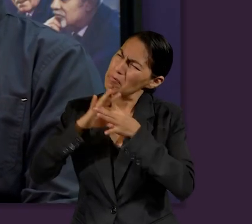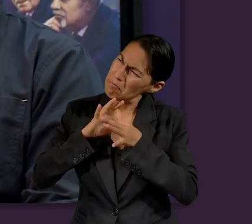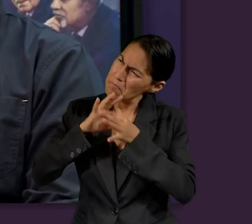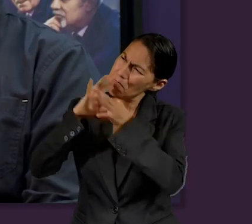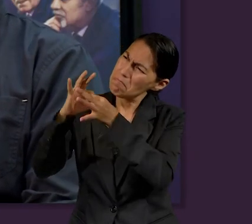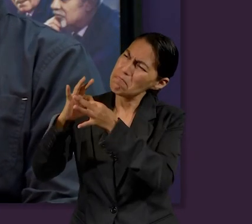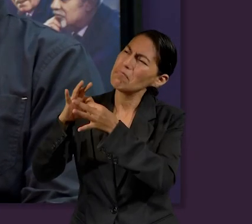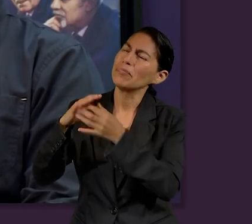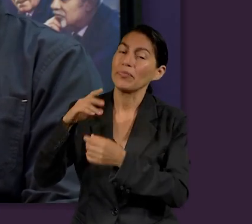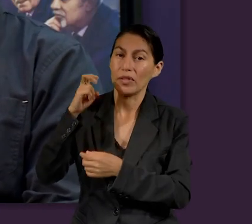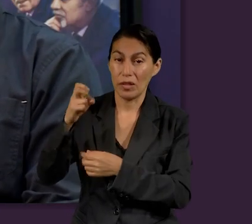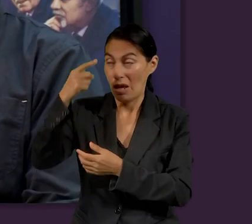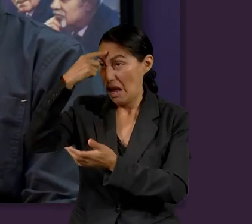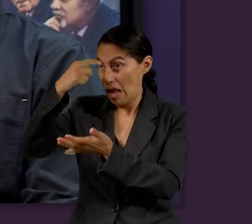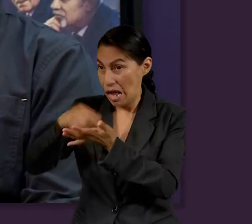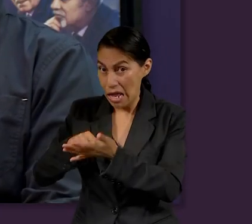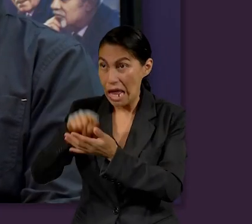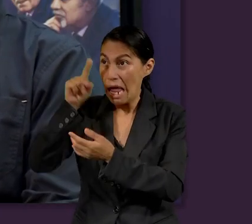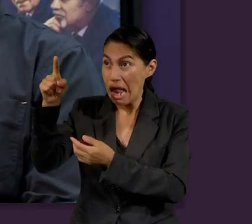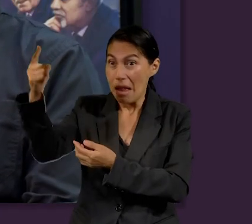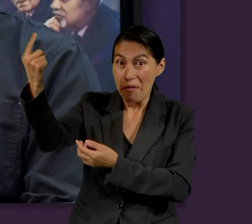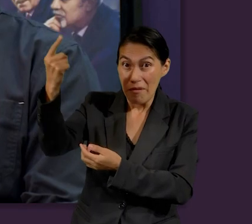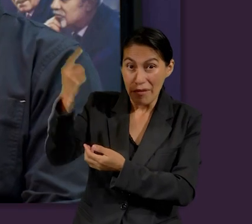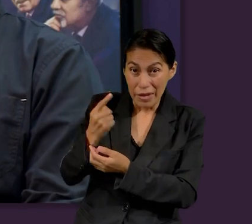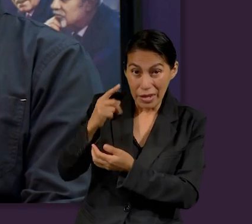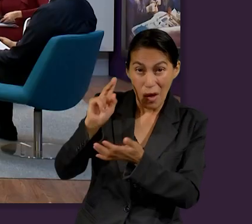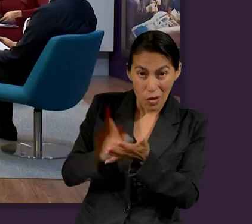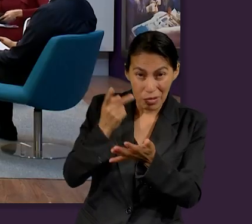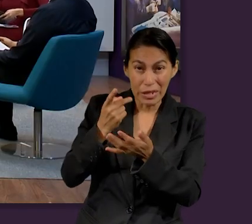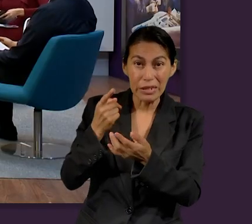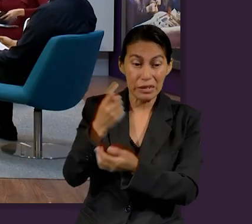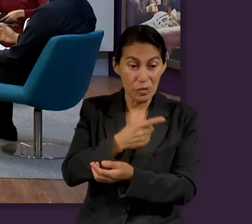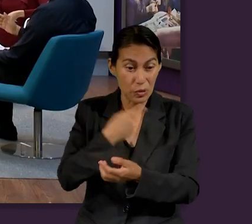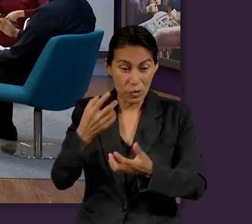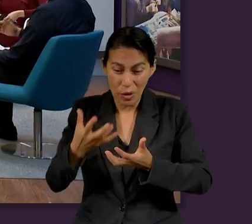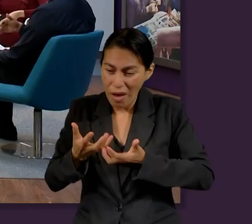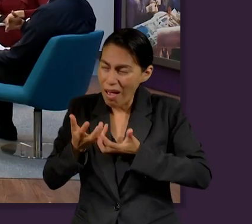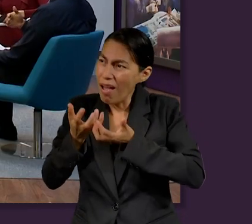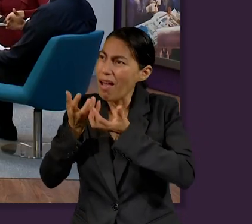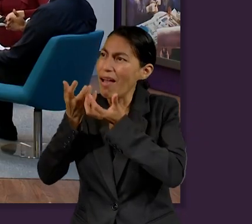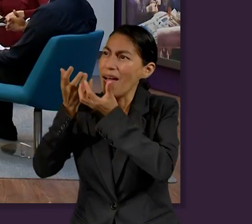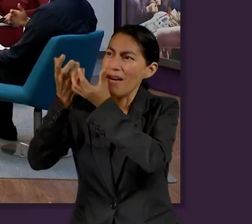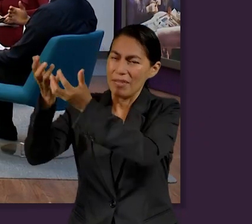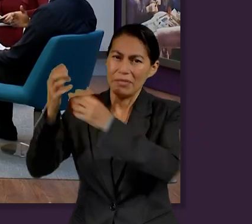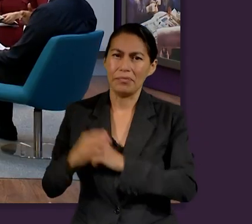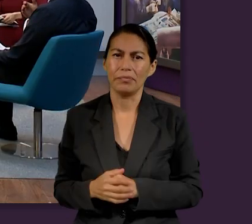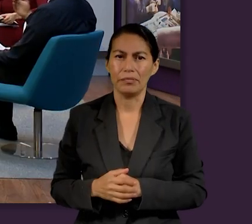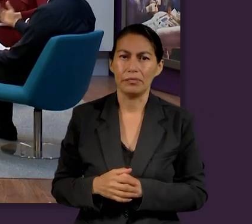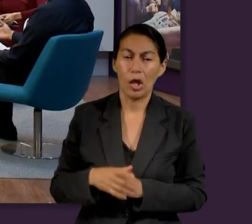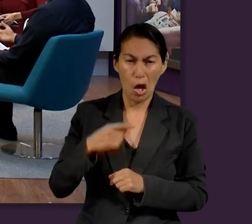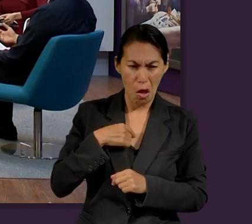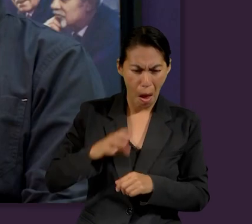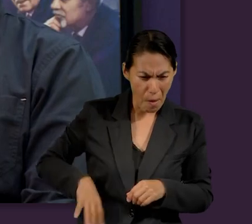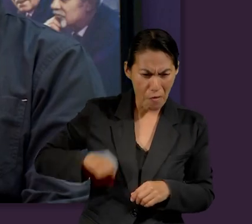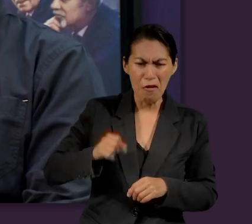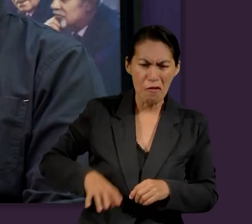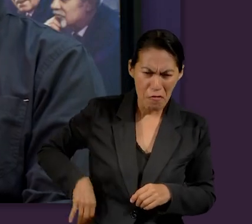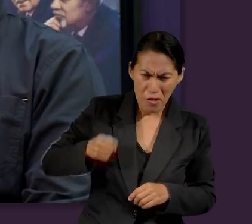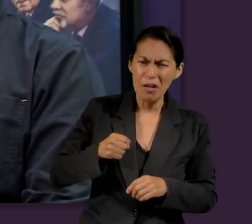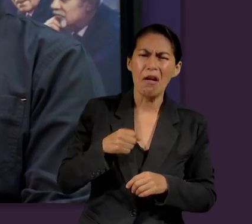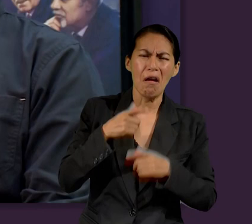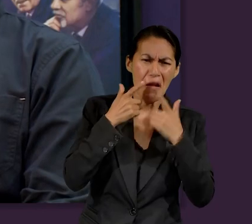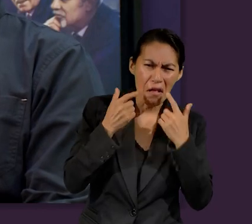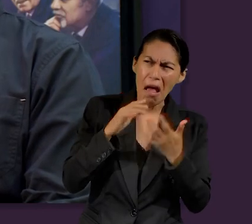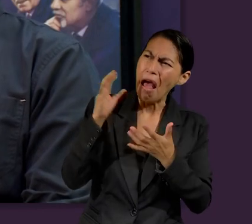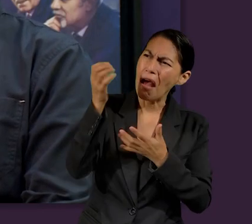del Señor que ha dicho vendré otra vez y vendré por ustedes. Entonces, no importa cuánto nosotros nos esforcemos por alcanzar la gracia,